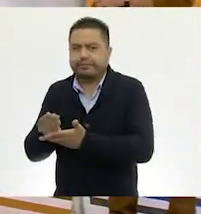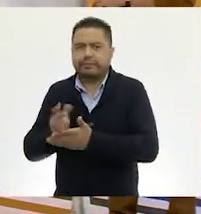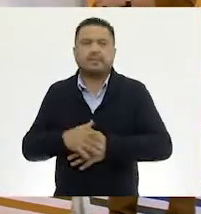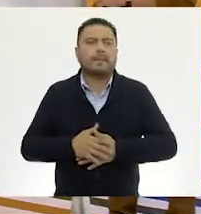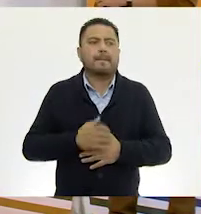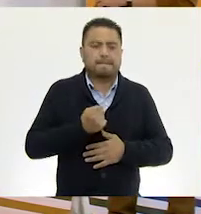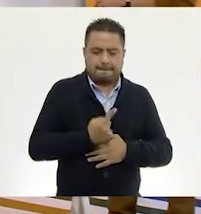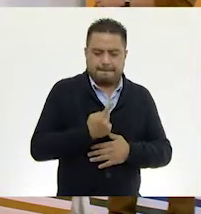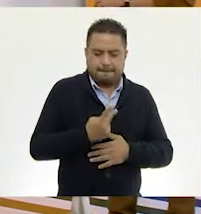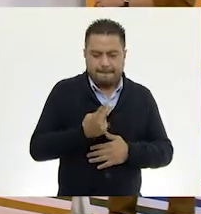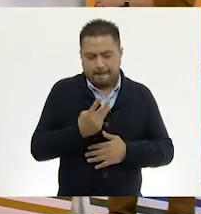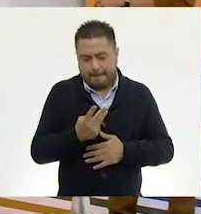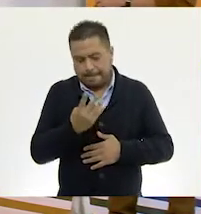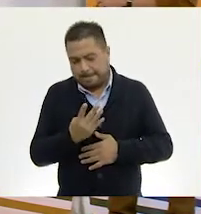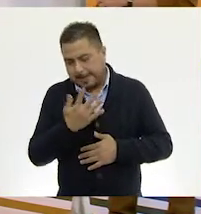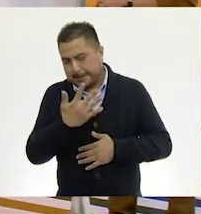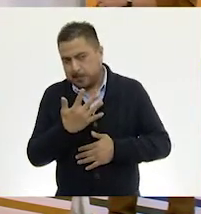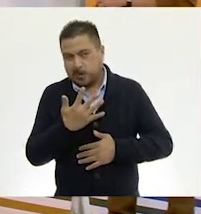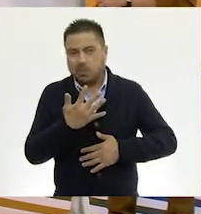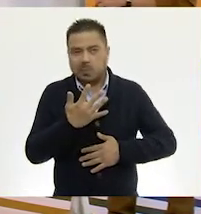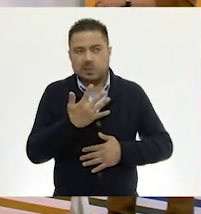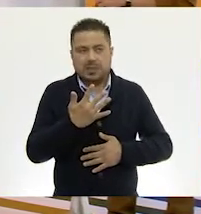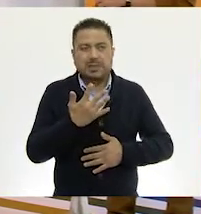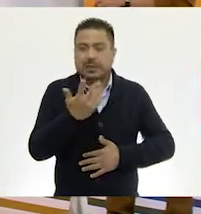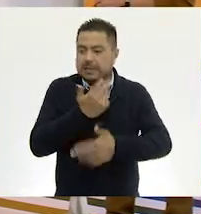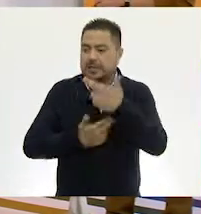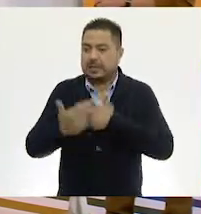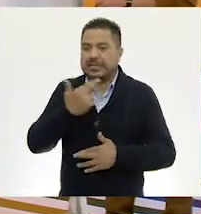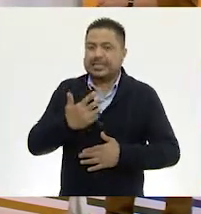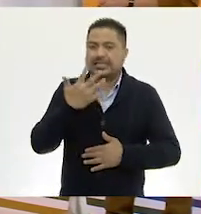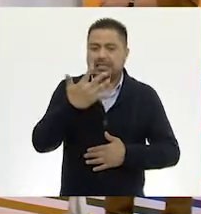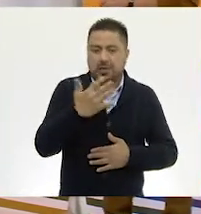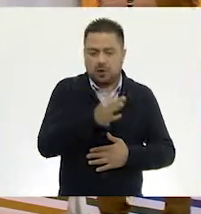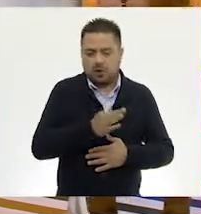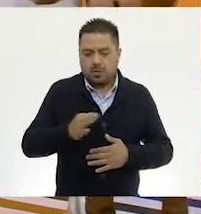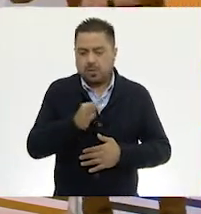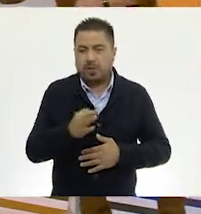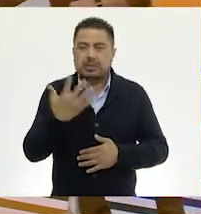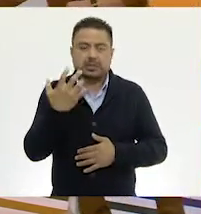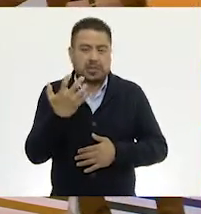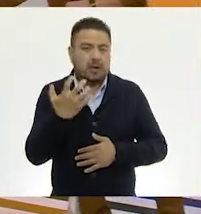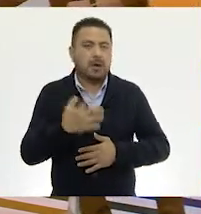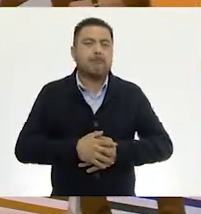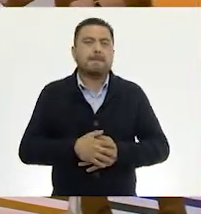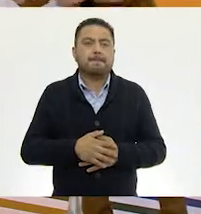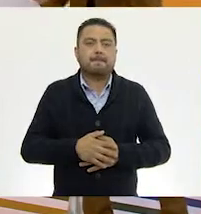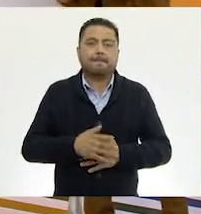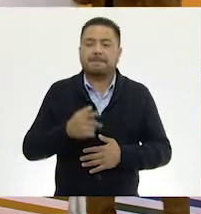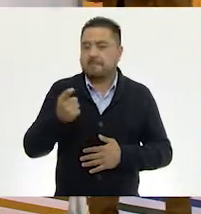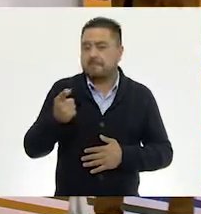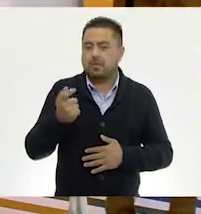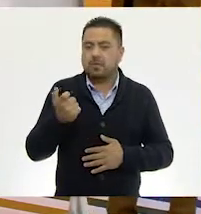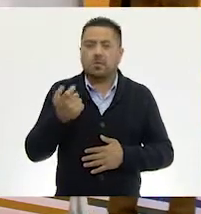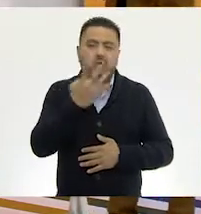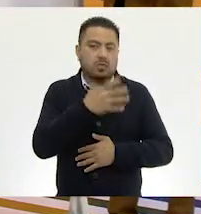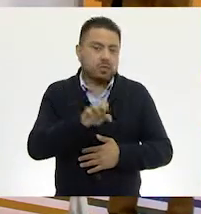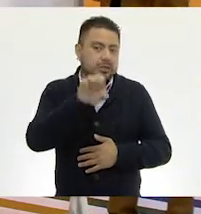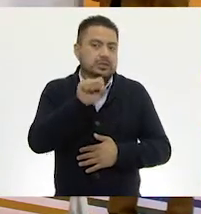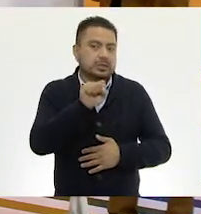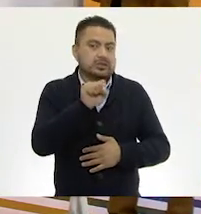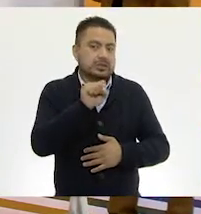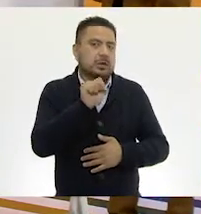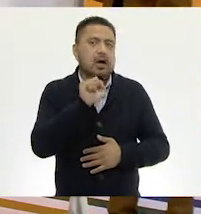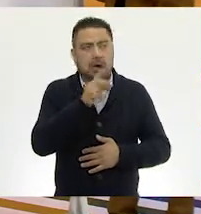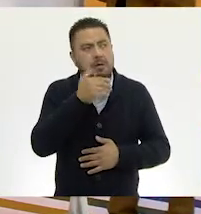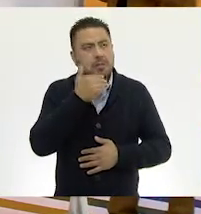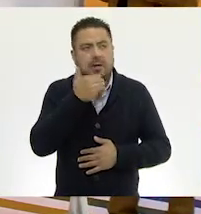Uno, dos, tres, cuatro, cinco. Te regreso cinco monedas de un peso. Muy bien. Muy bien. Ya llevamos cuatrocientos sesenta. Muy